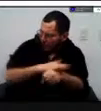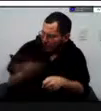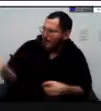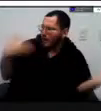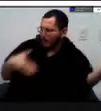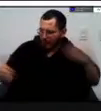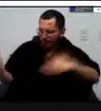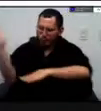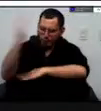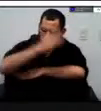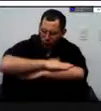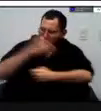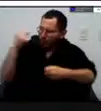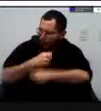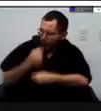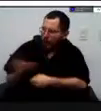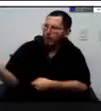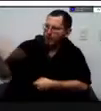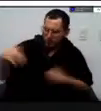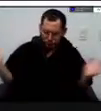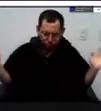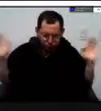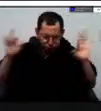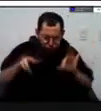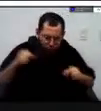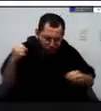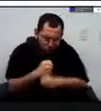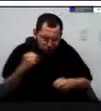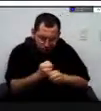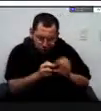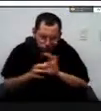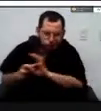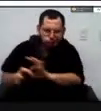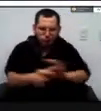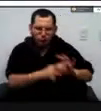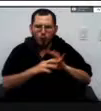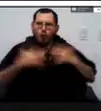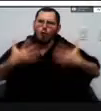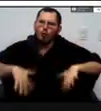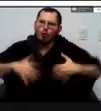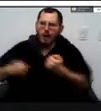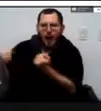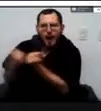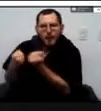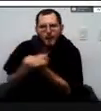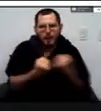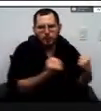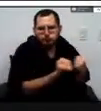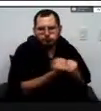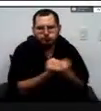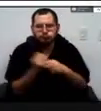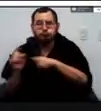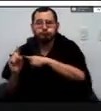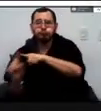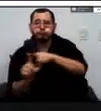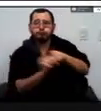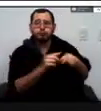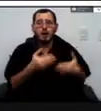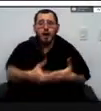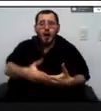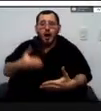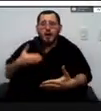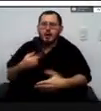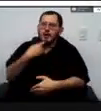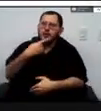evidentemente también son muy valiosos los aportes de ellos donde decían